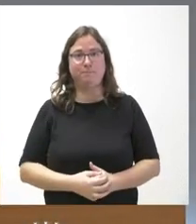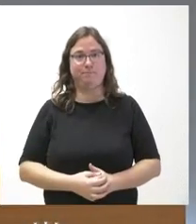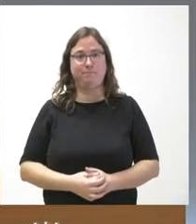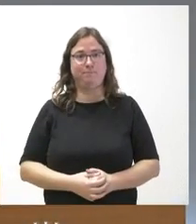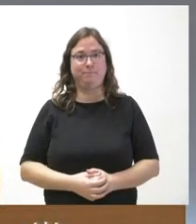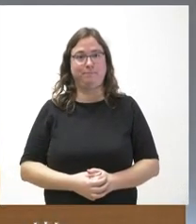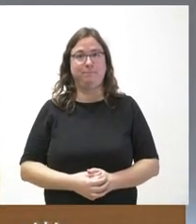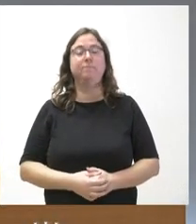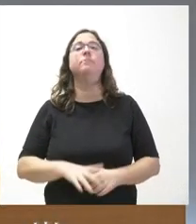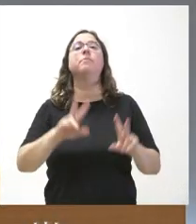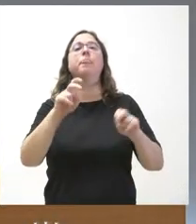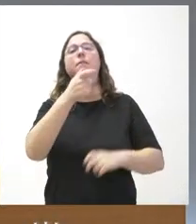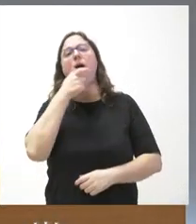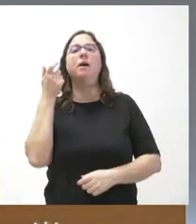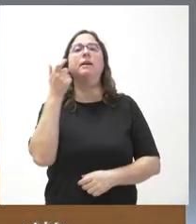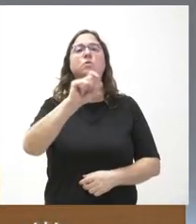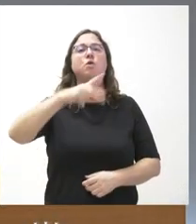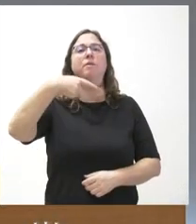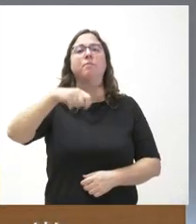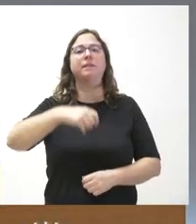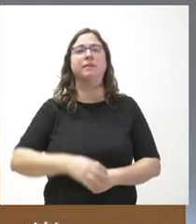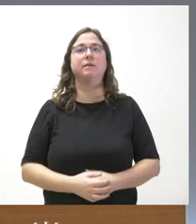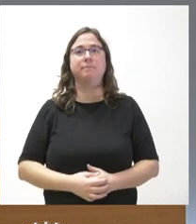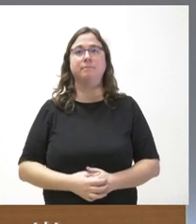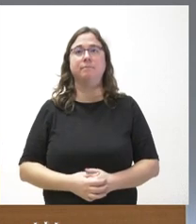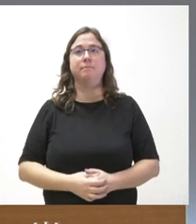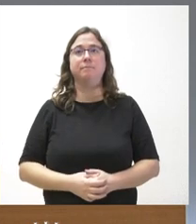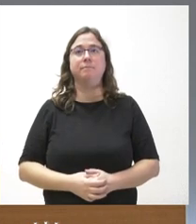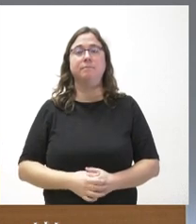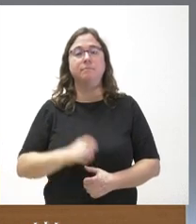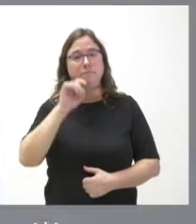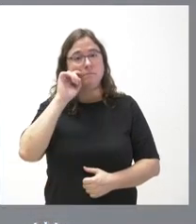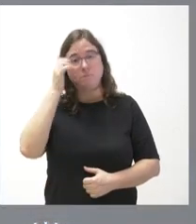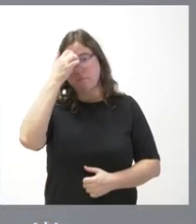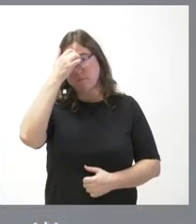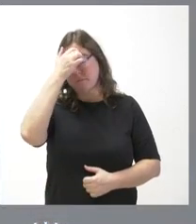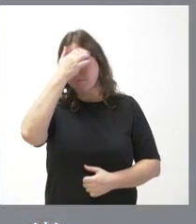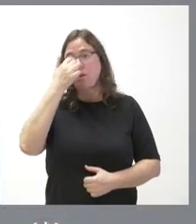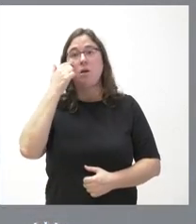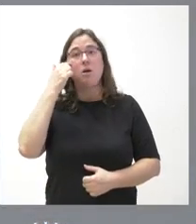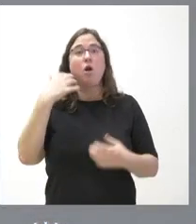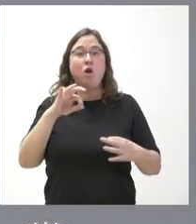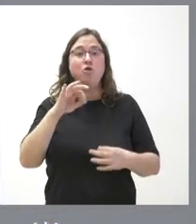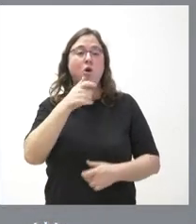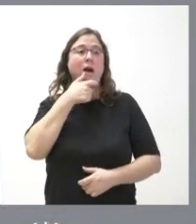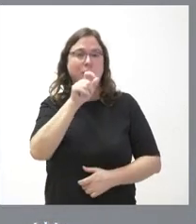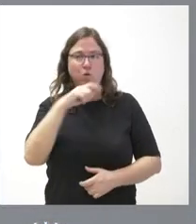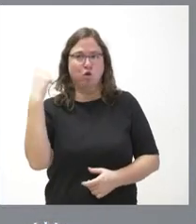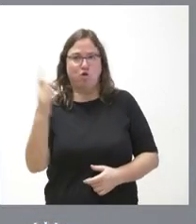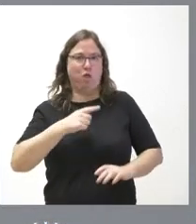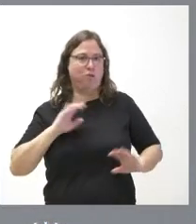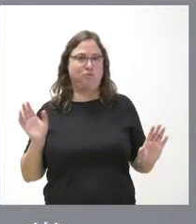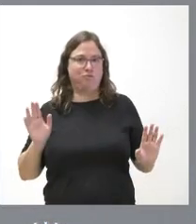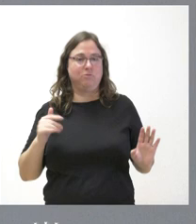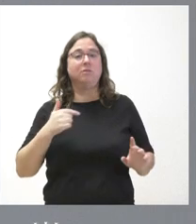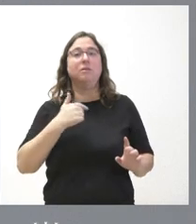insulto del vicepresidente? pues lógicamente yo he oído insultos por todas las partes lo que sí que puedo decir es que